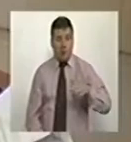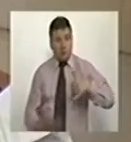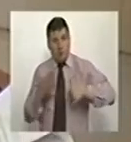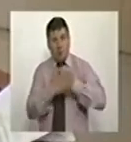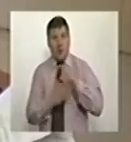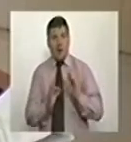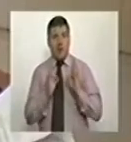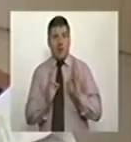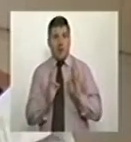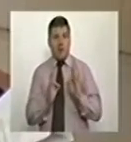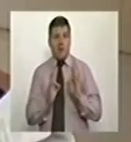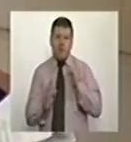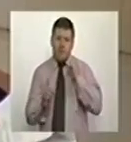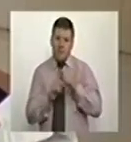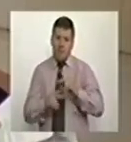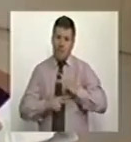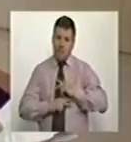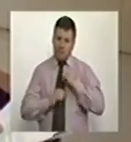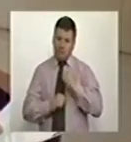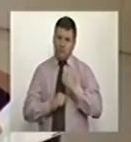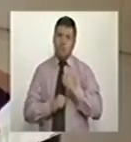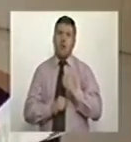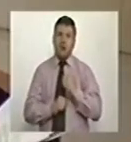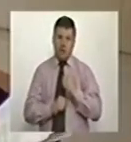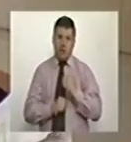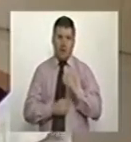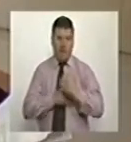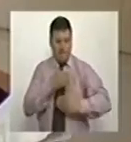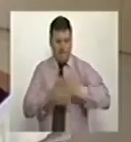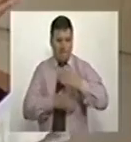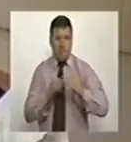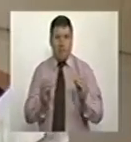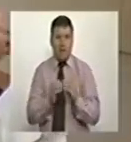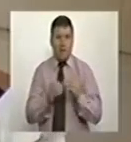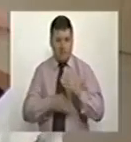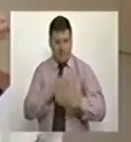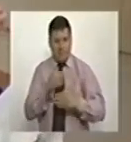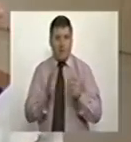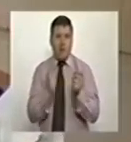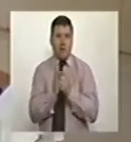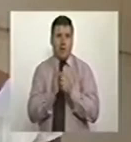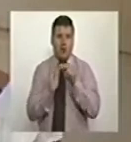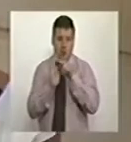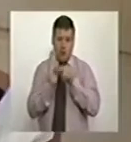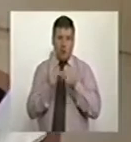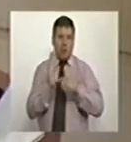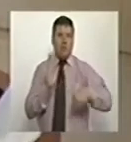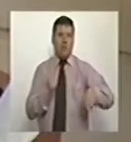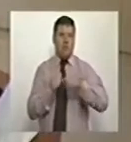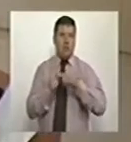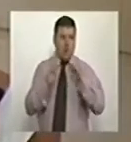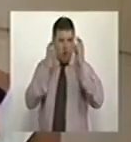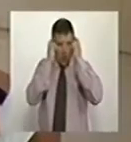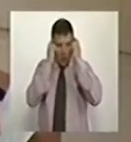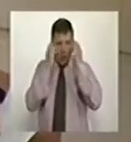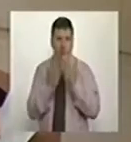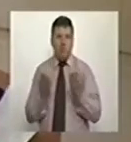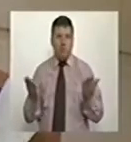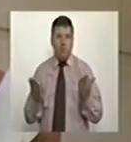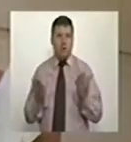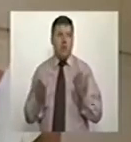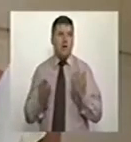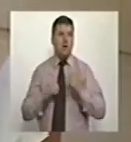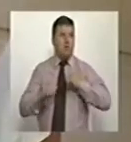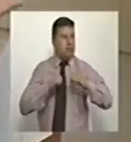para calidad y para pertinencia, se va a poder avanzar muchísimo. Con esos estándares, con ese conocimiento, con esa